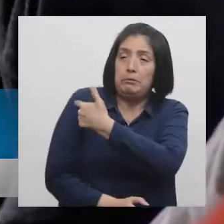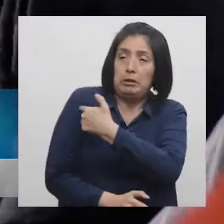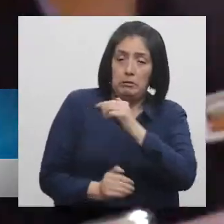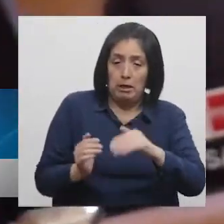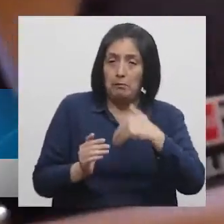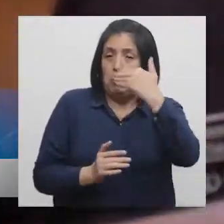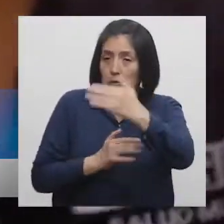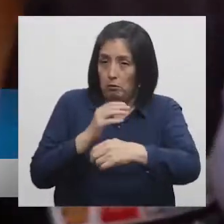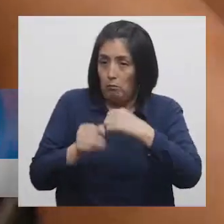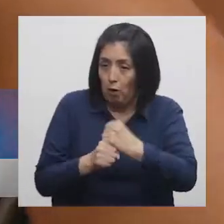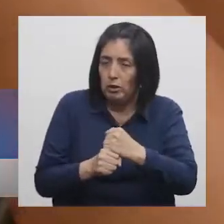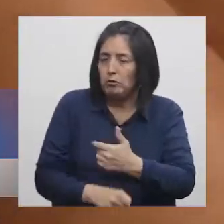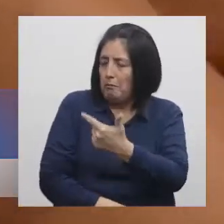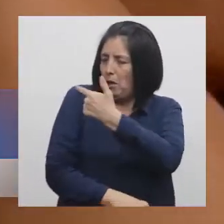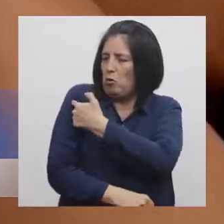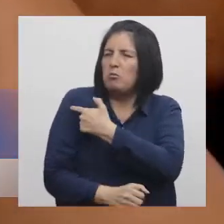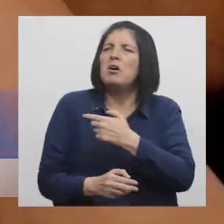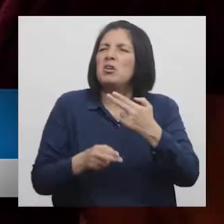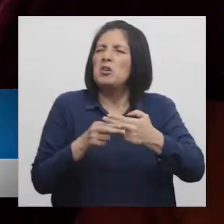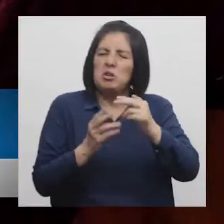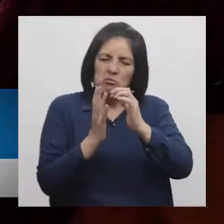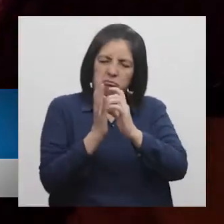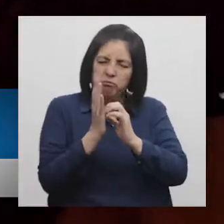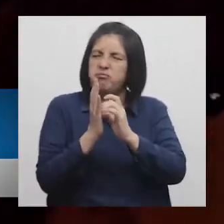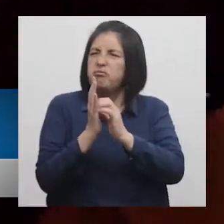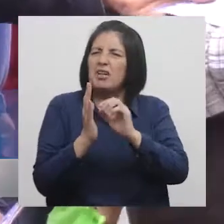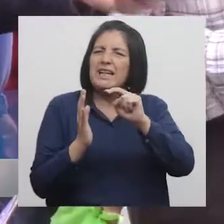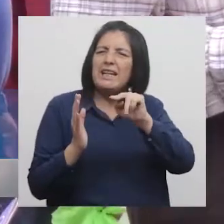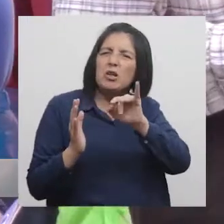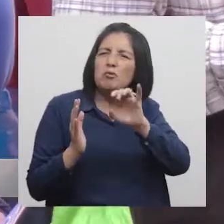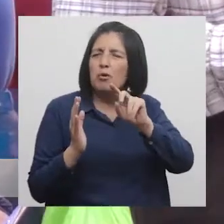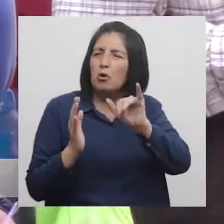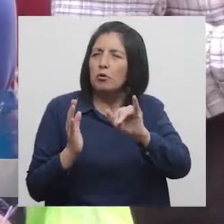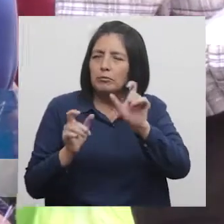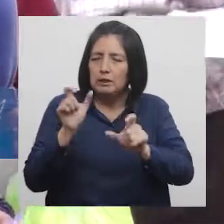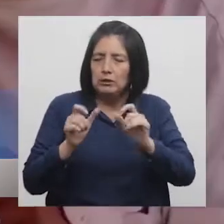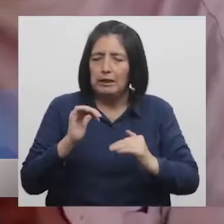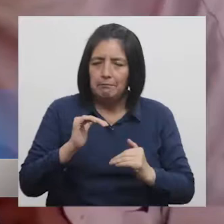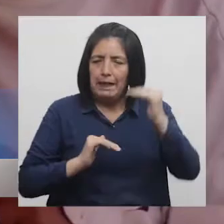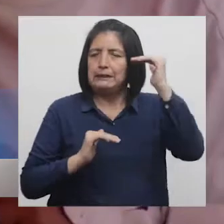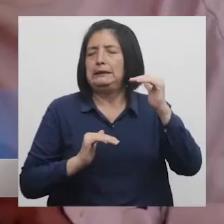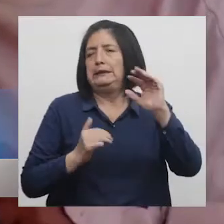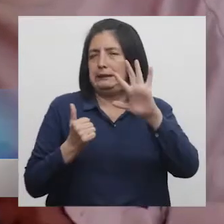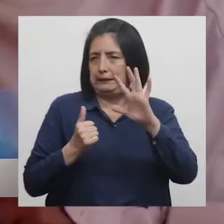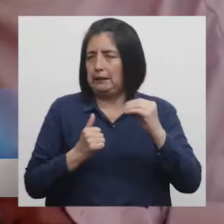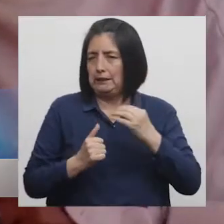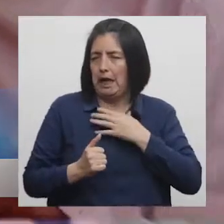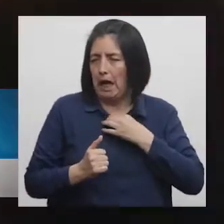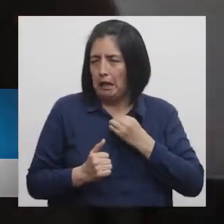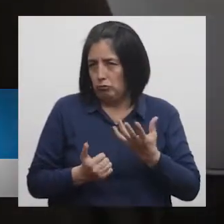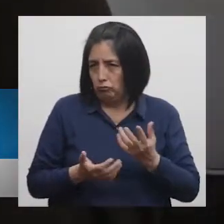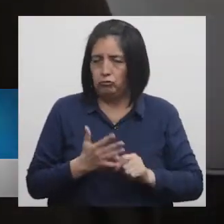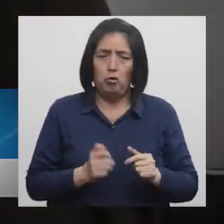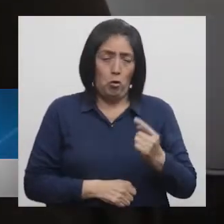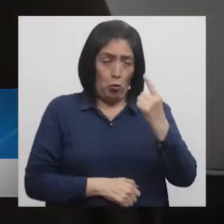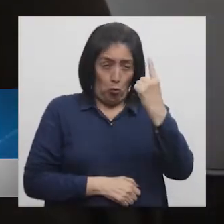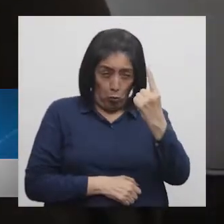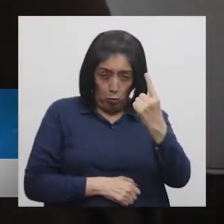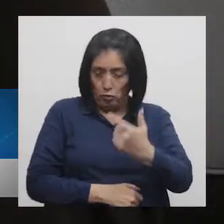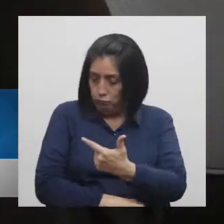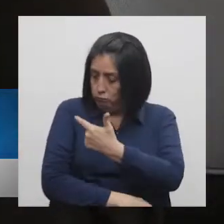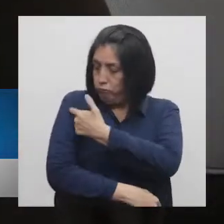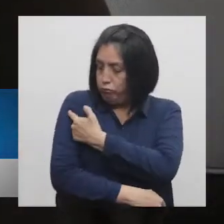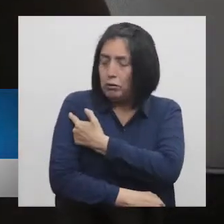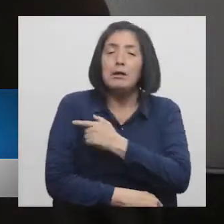próximo año la vacuna contra el neumococo para personas mayores de 60 años. Una sola dosis le protege a